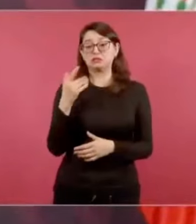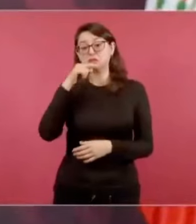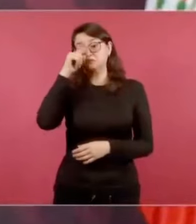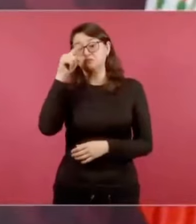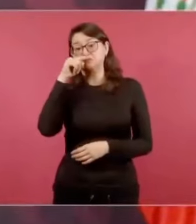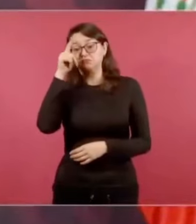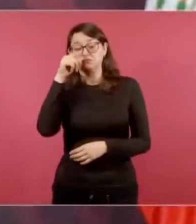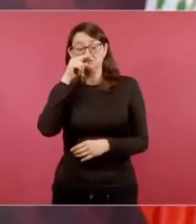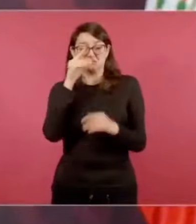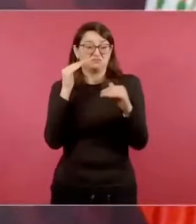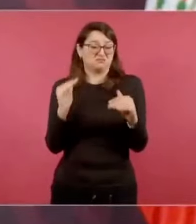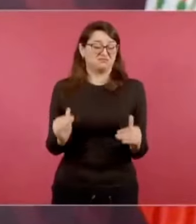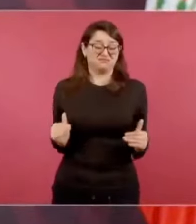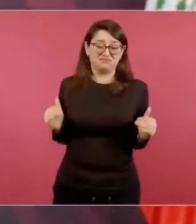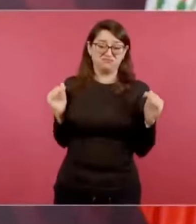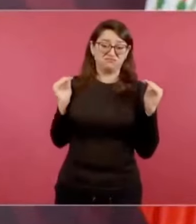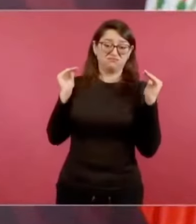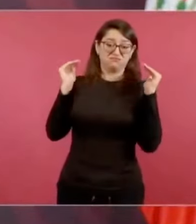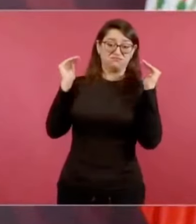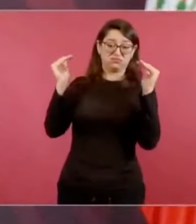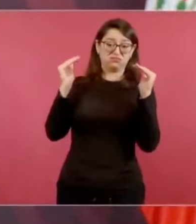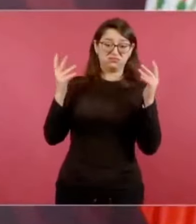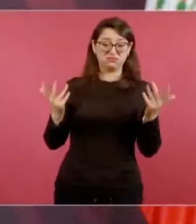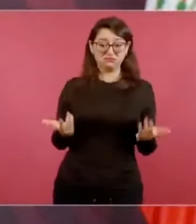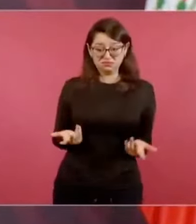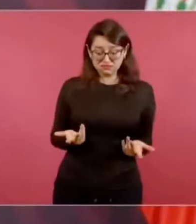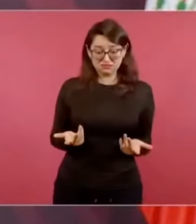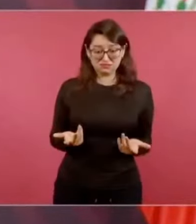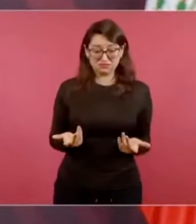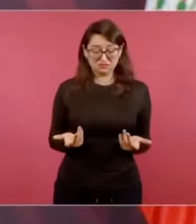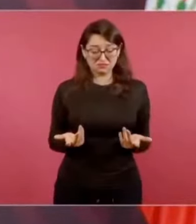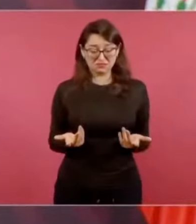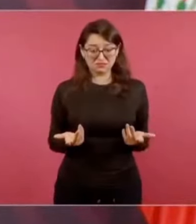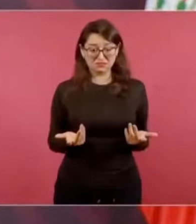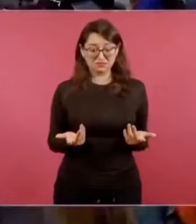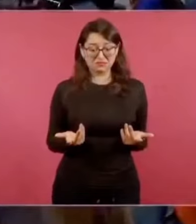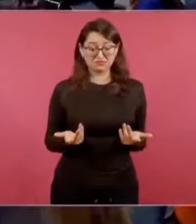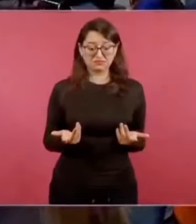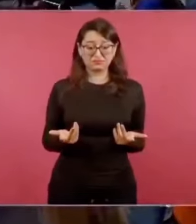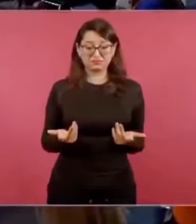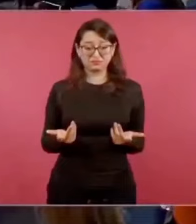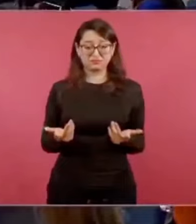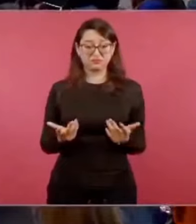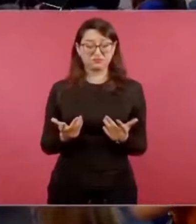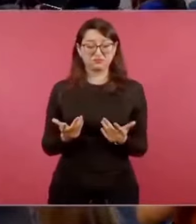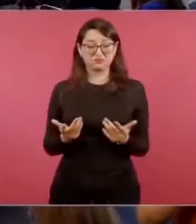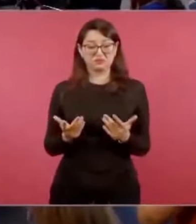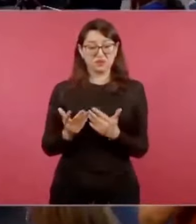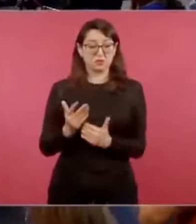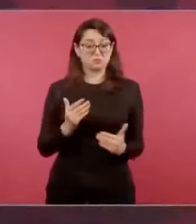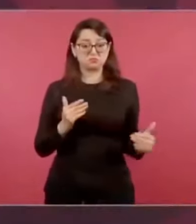de superioridad